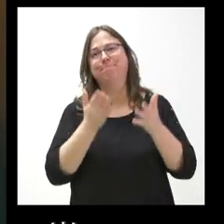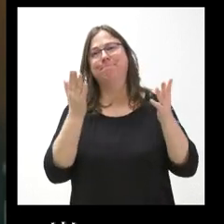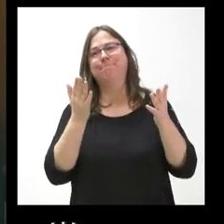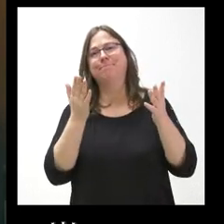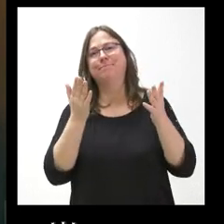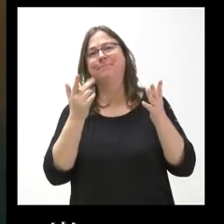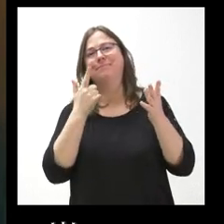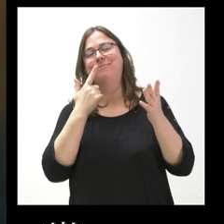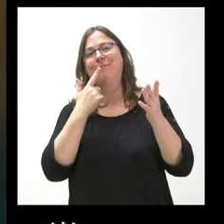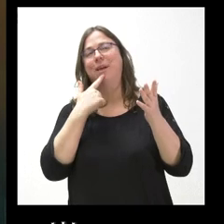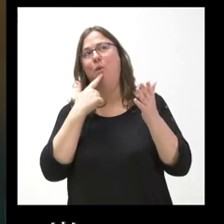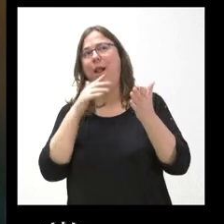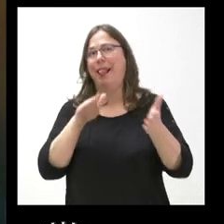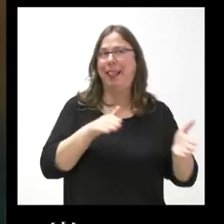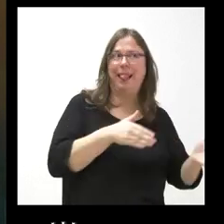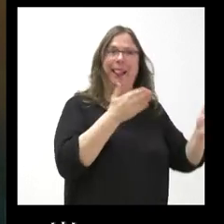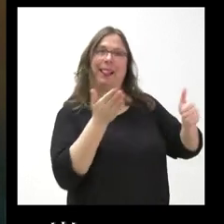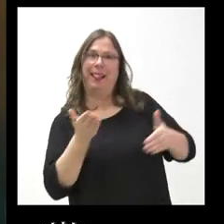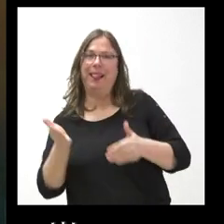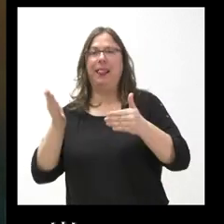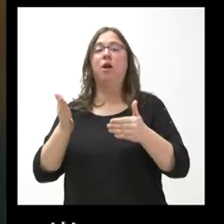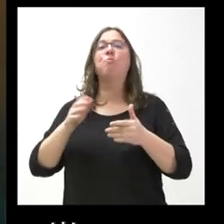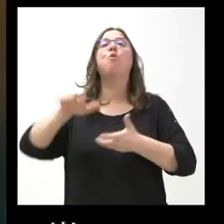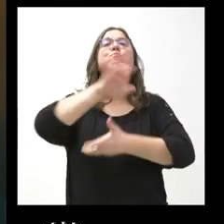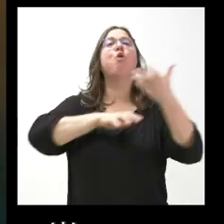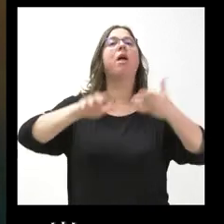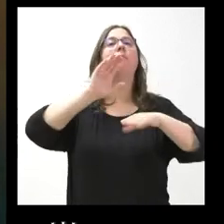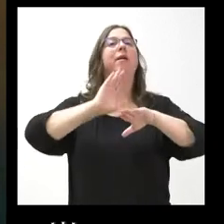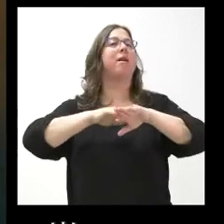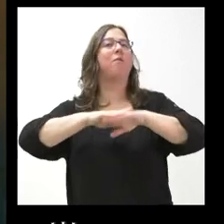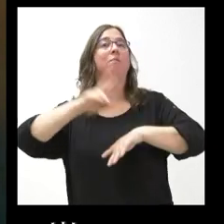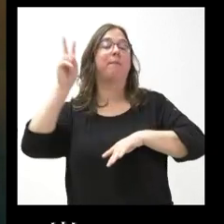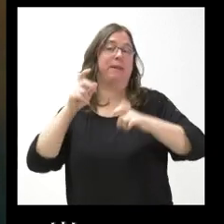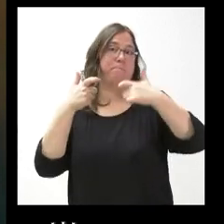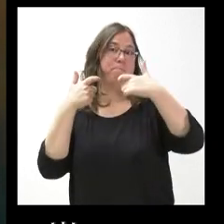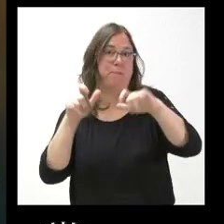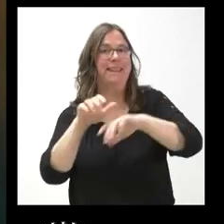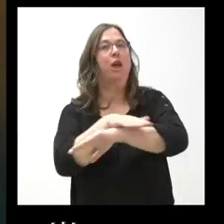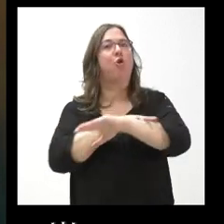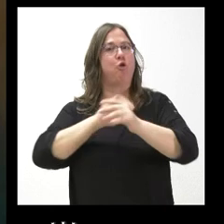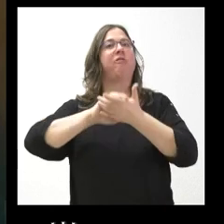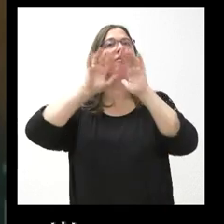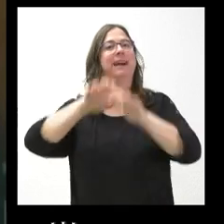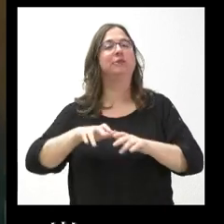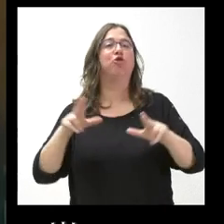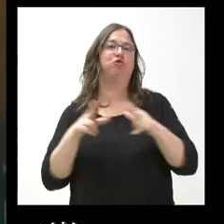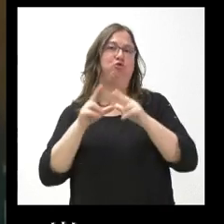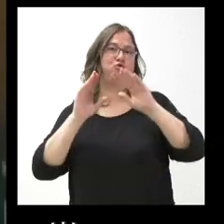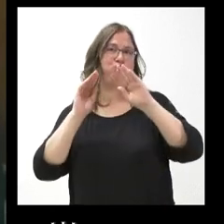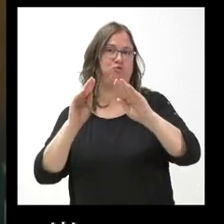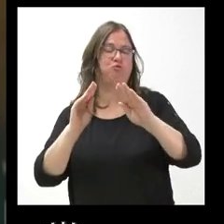capear polémicas que se producen por declaraciones de sus socios de una parte, del gobierno de Castilla y León, del propio gobierno,